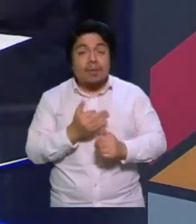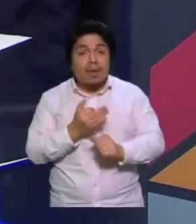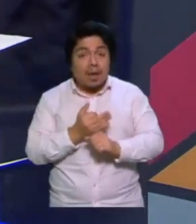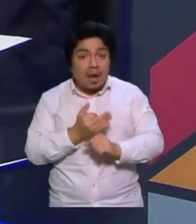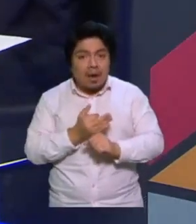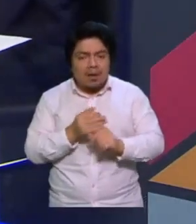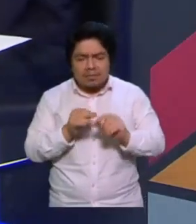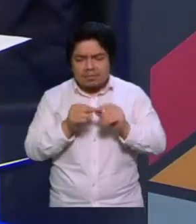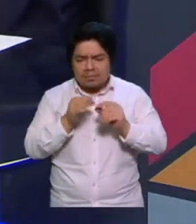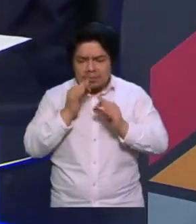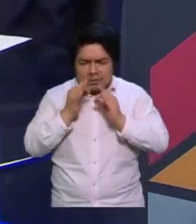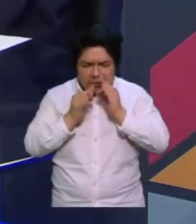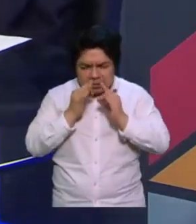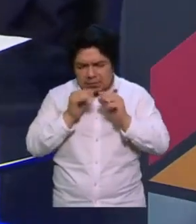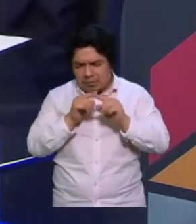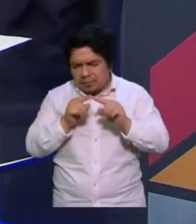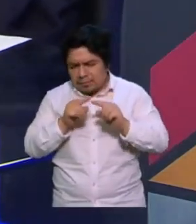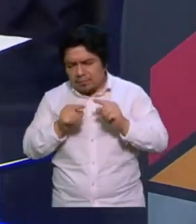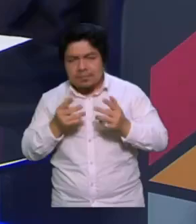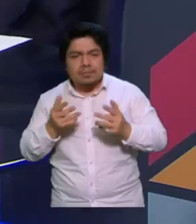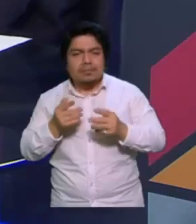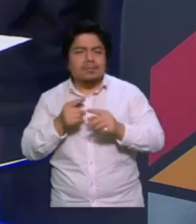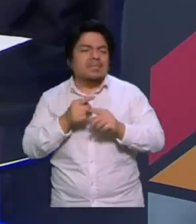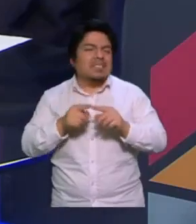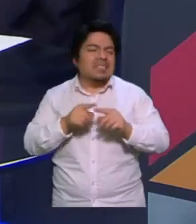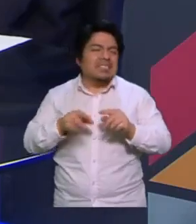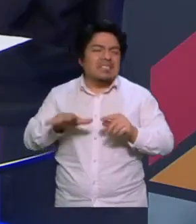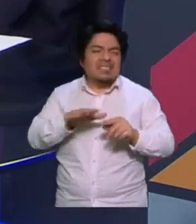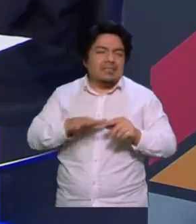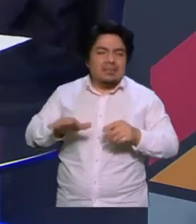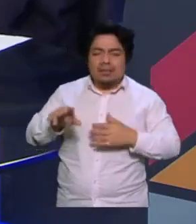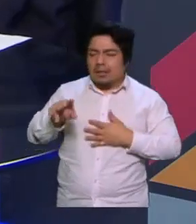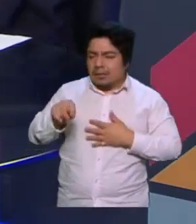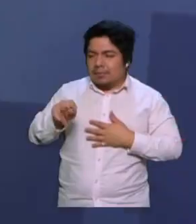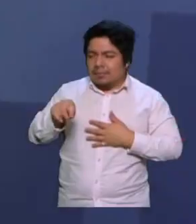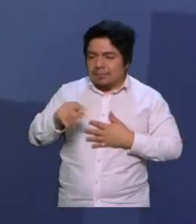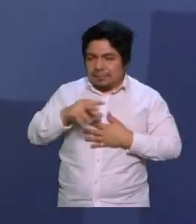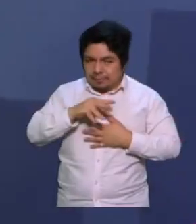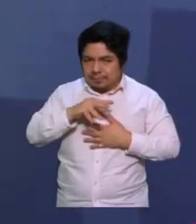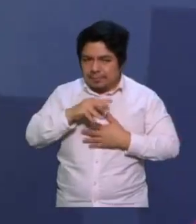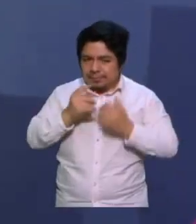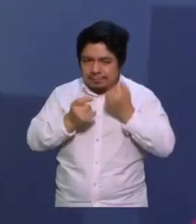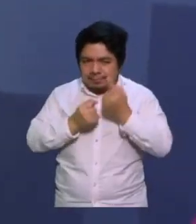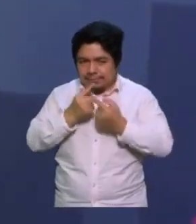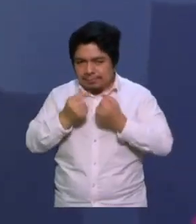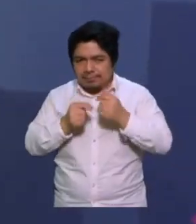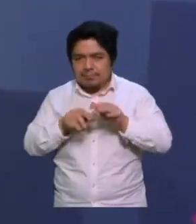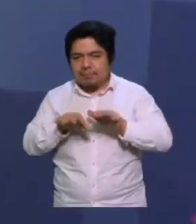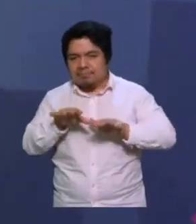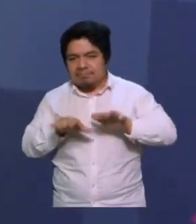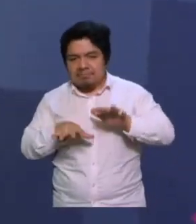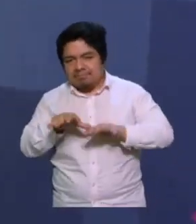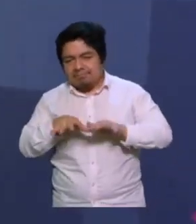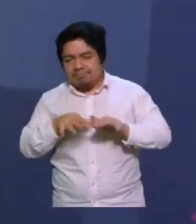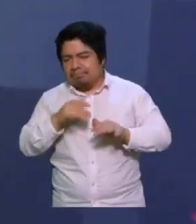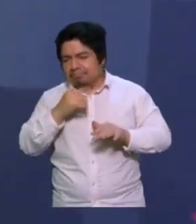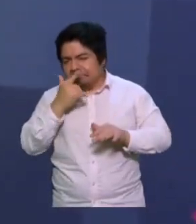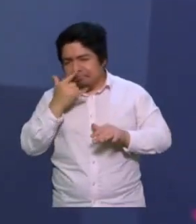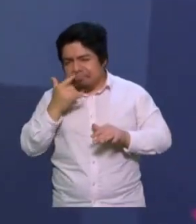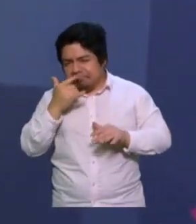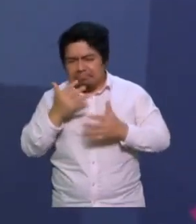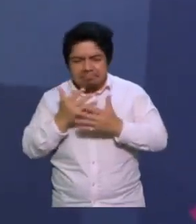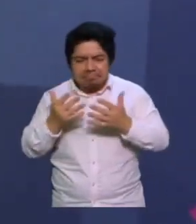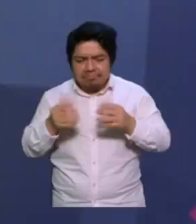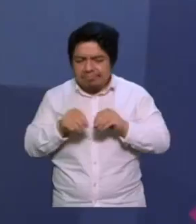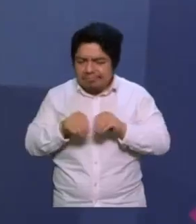noticias, comentarios, cosas que suceden en las pantallas, ¿no? Y que a veces se nos quedan por allí medio extraviadas, porque a lo